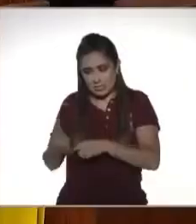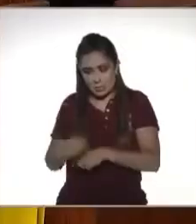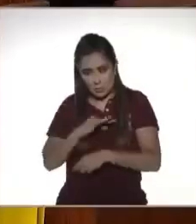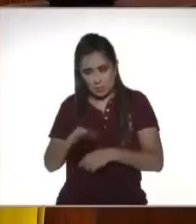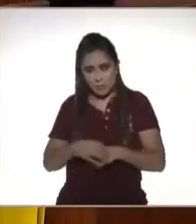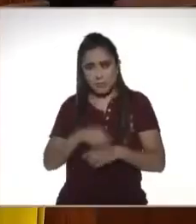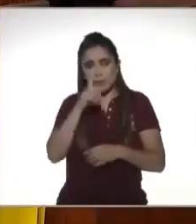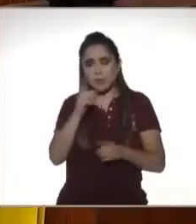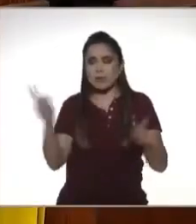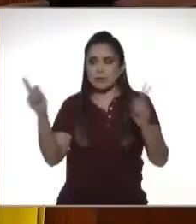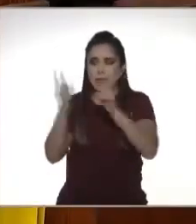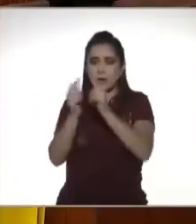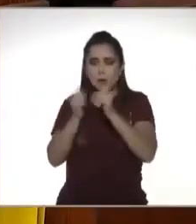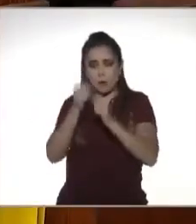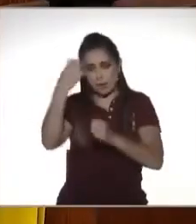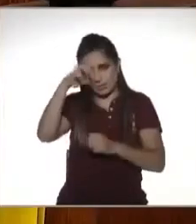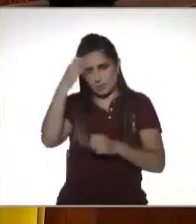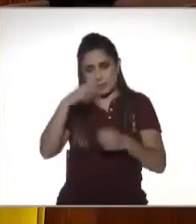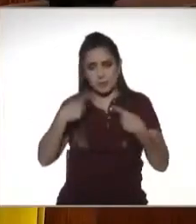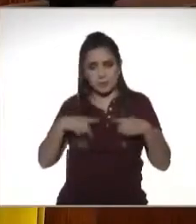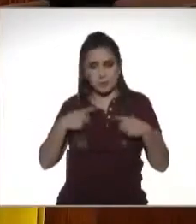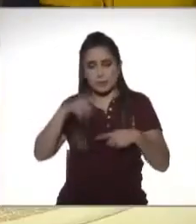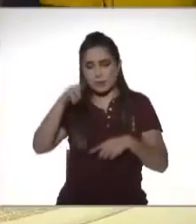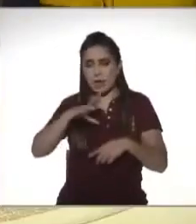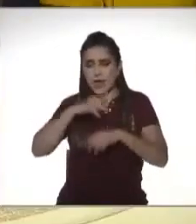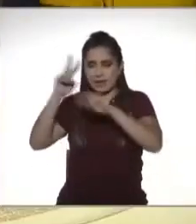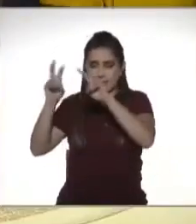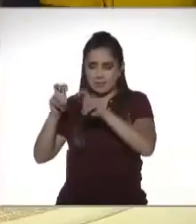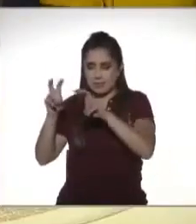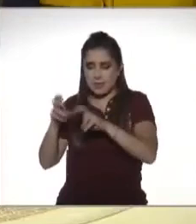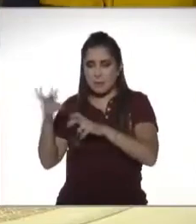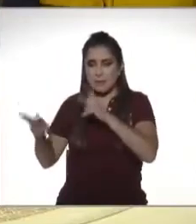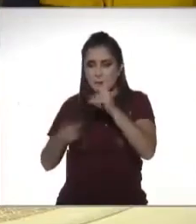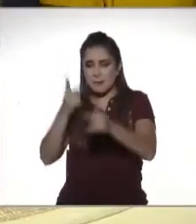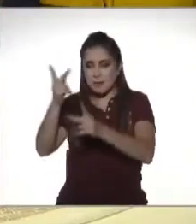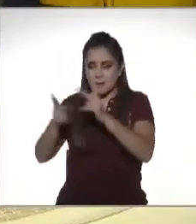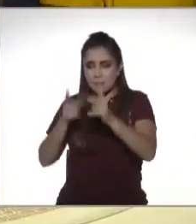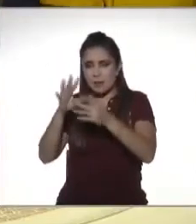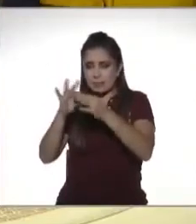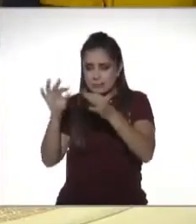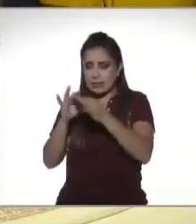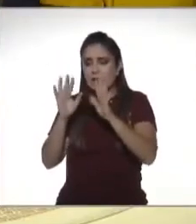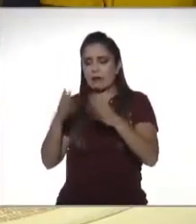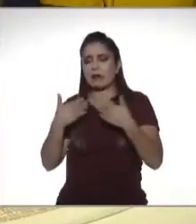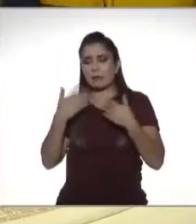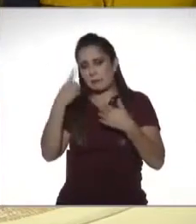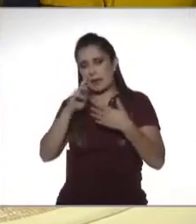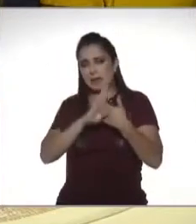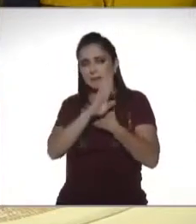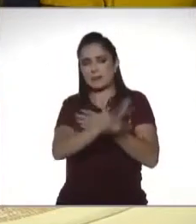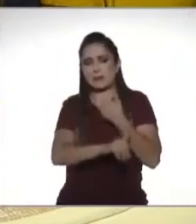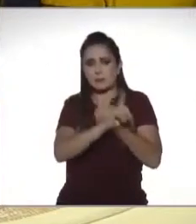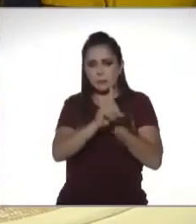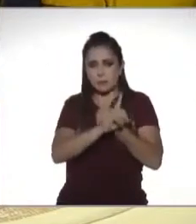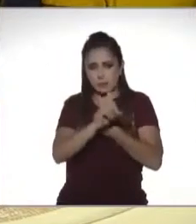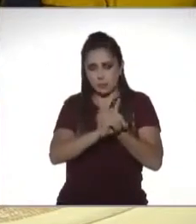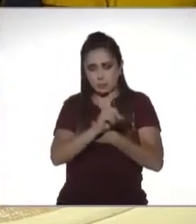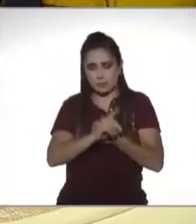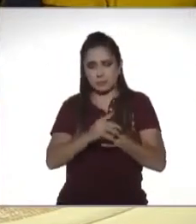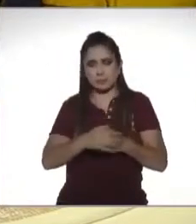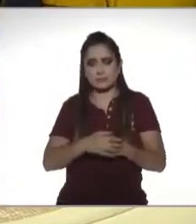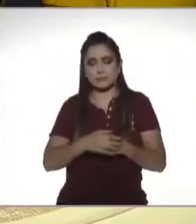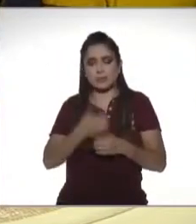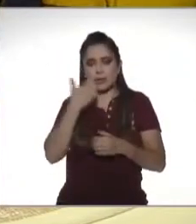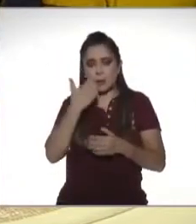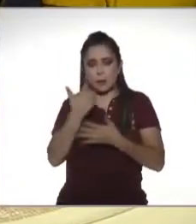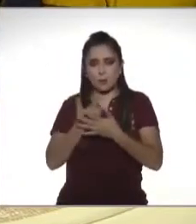acérquense a los profesionales de verdad que hay muchos temas que vale la pena dejar muy claros no caer en riesgos y no caer en posibles pagos futuros en